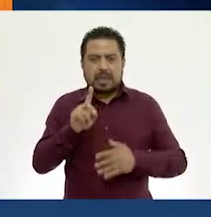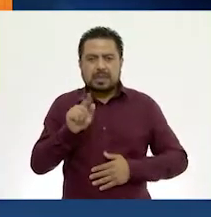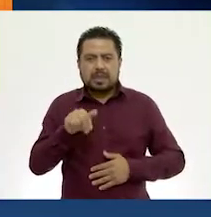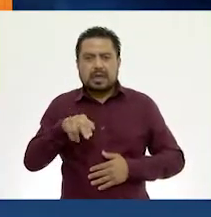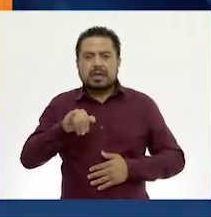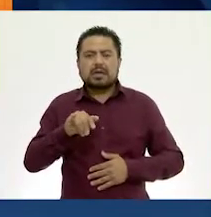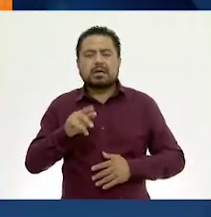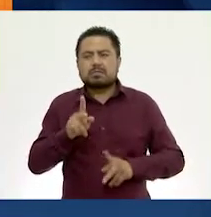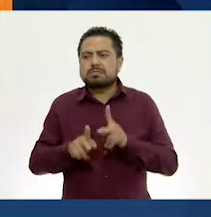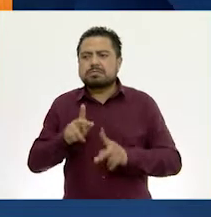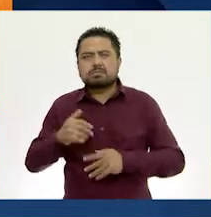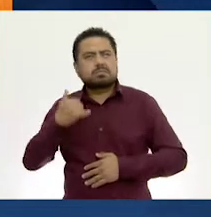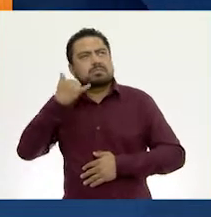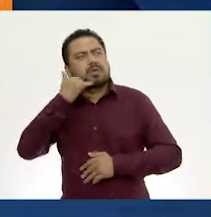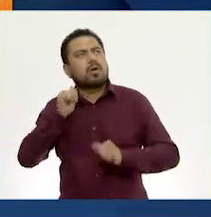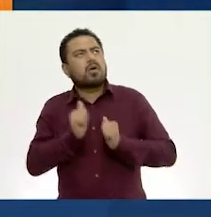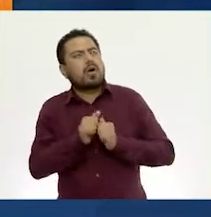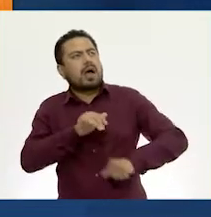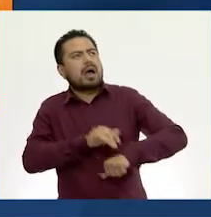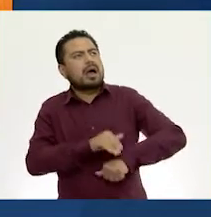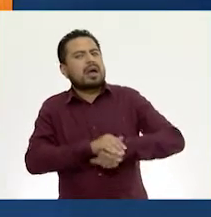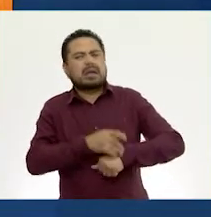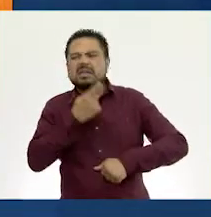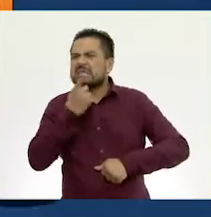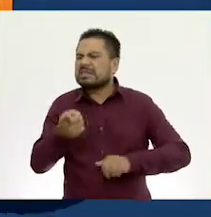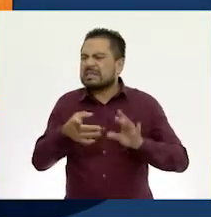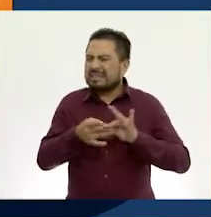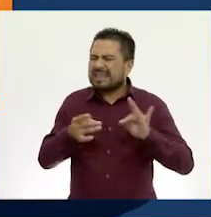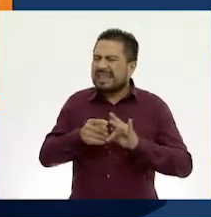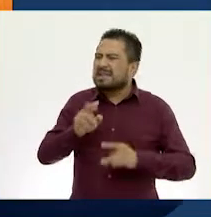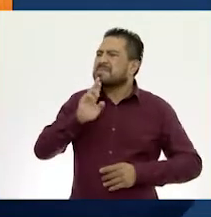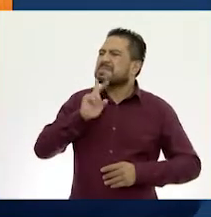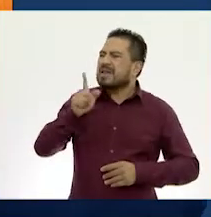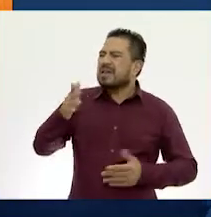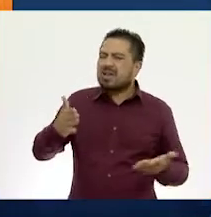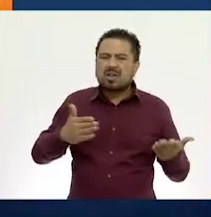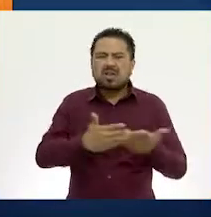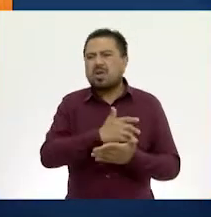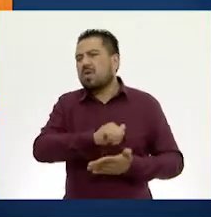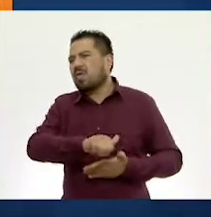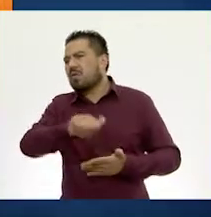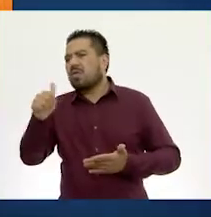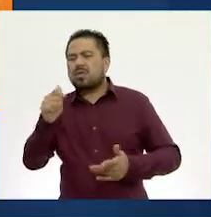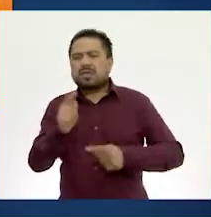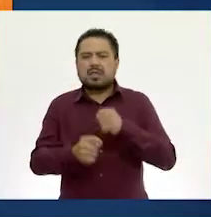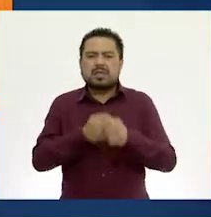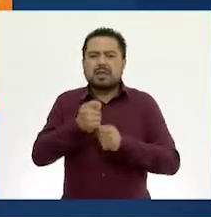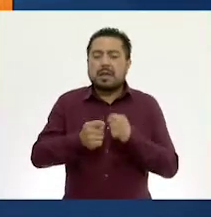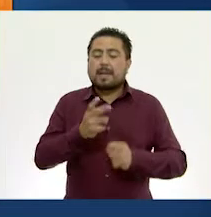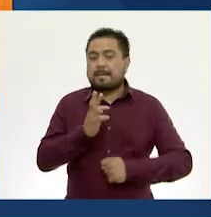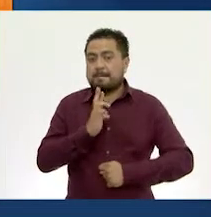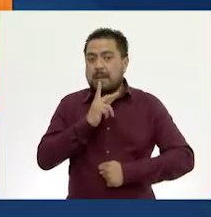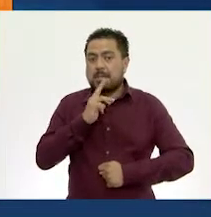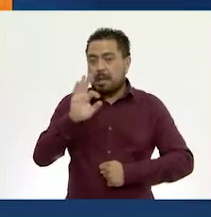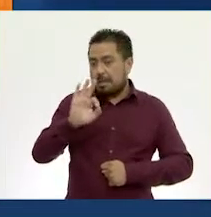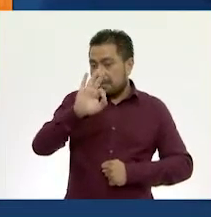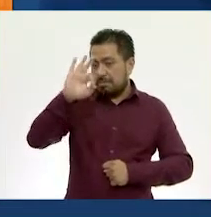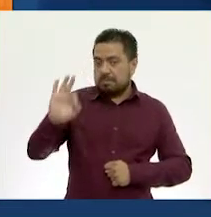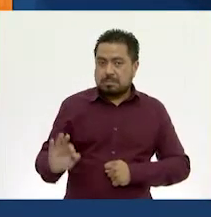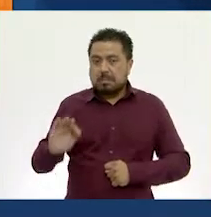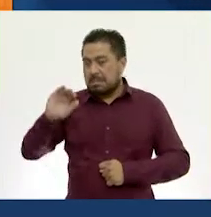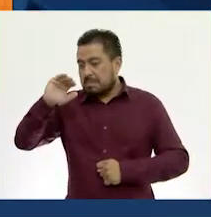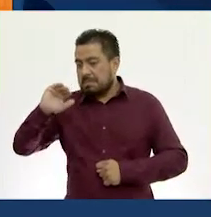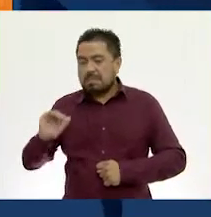platica por teléfono con una amiga, quien le dice que mejor hubieran ido a otra tienda que tiene mejores descuentos.